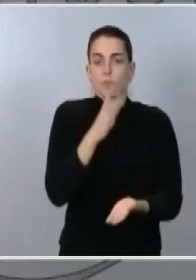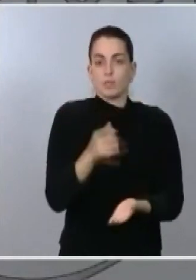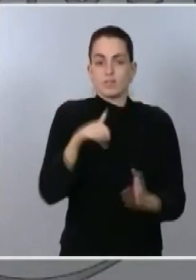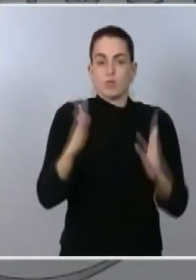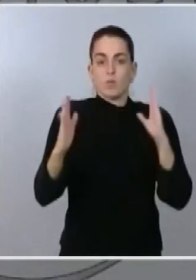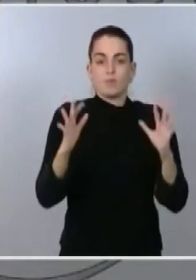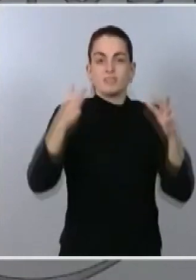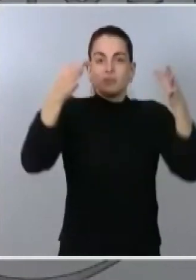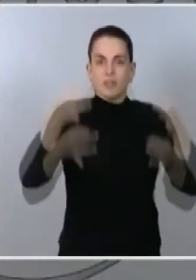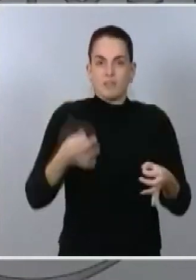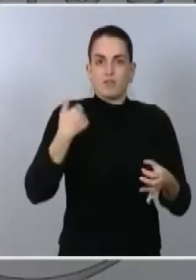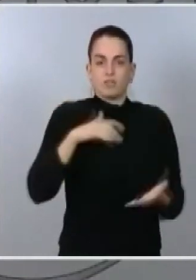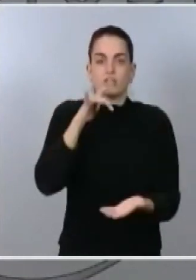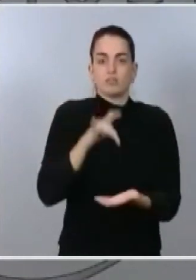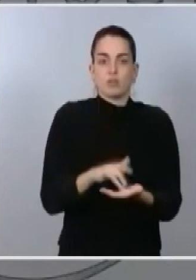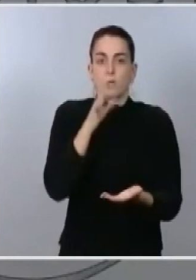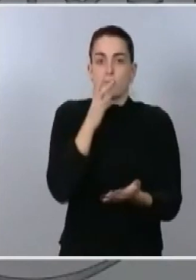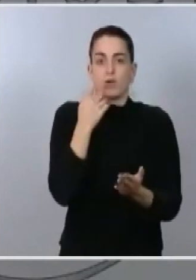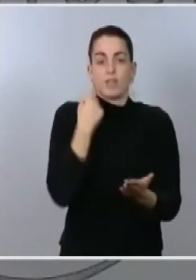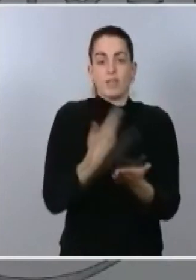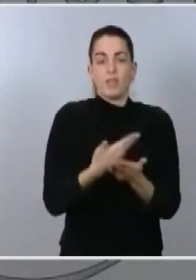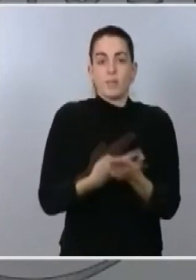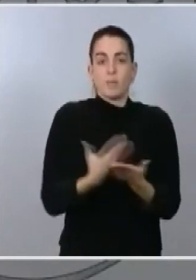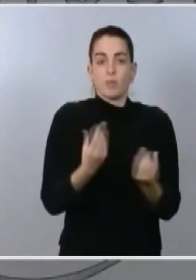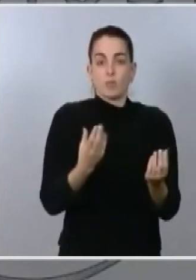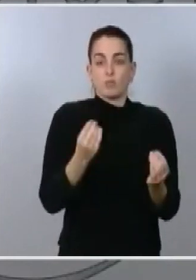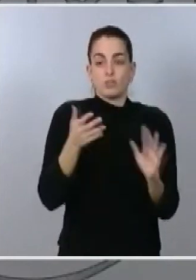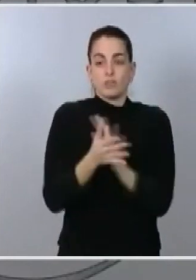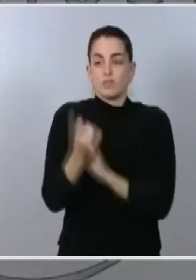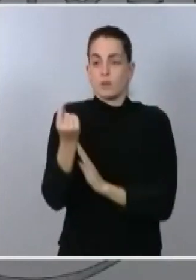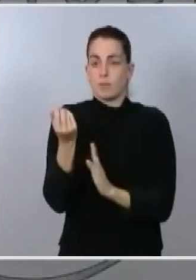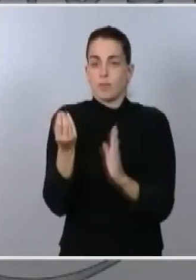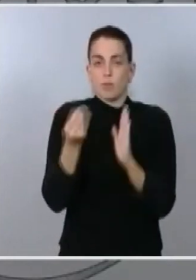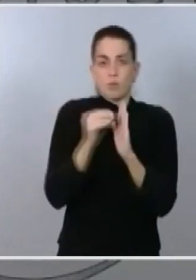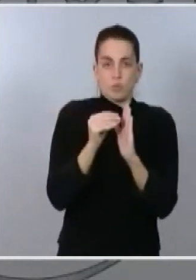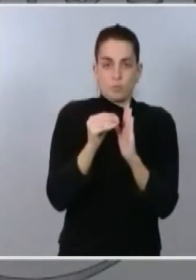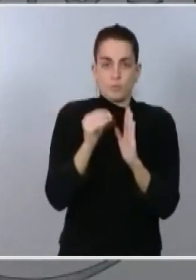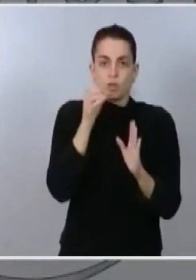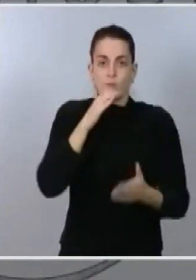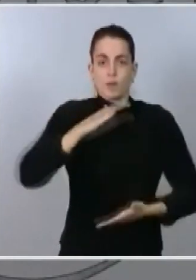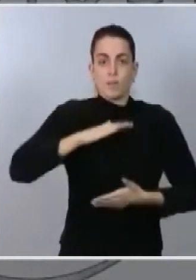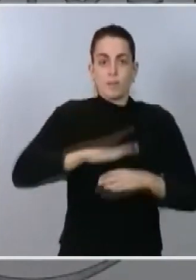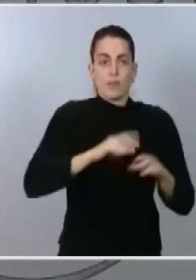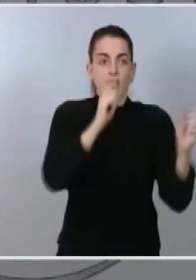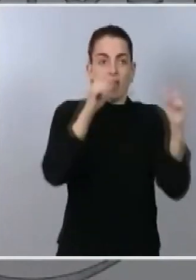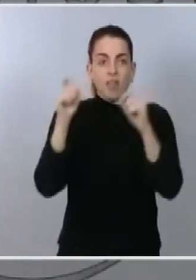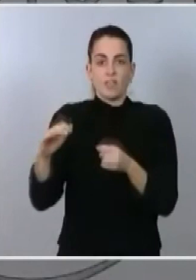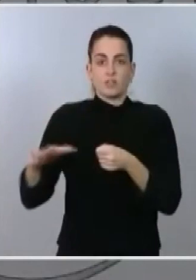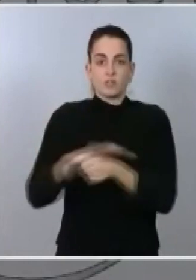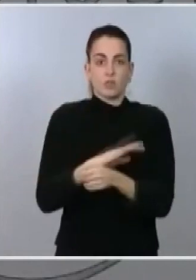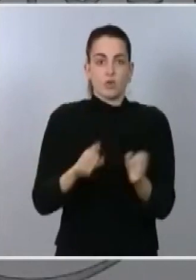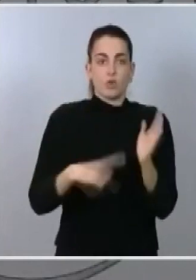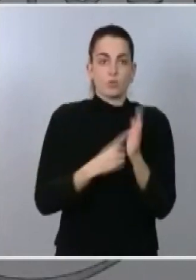hay un incremento de la demanda, donde hay una falta de capacidad de aportación de las energías renovables,